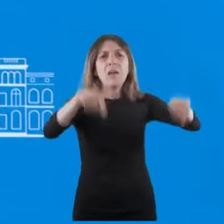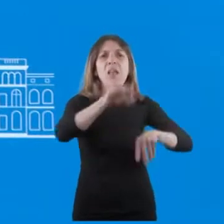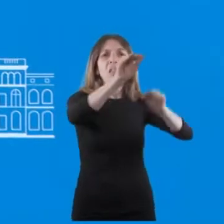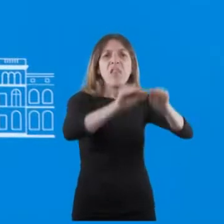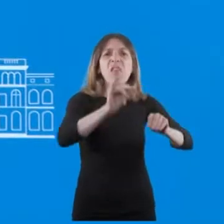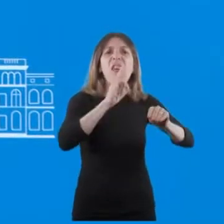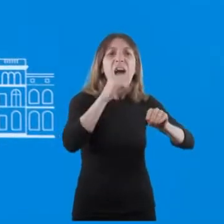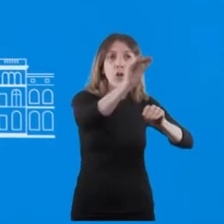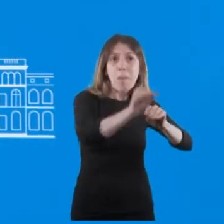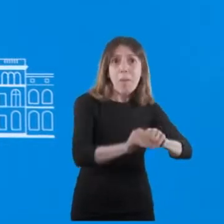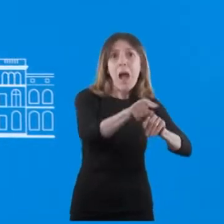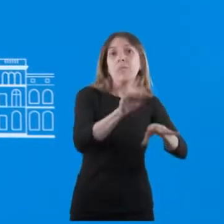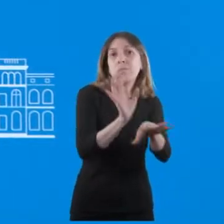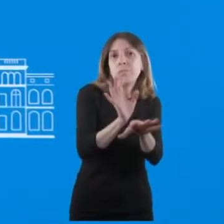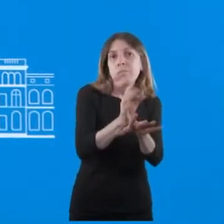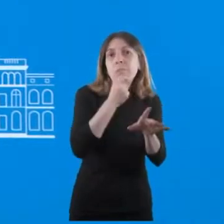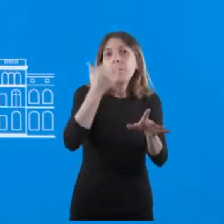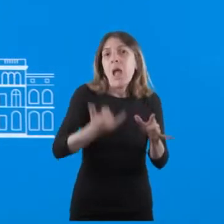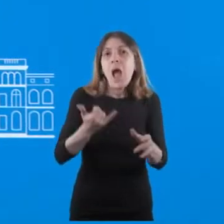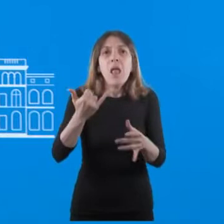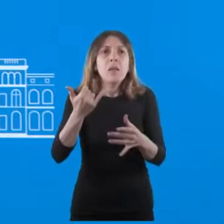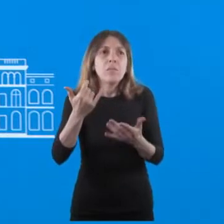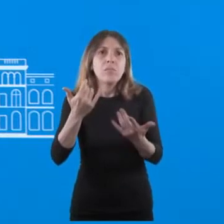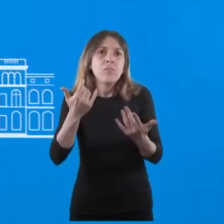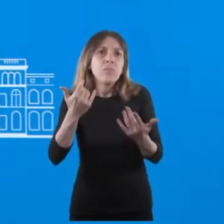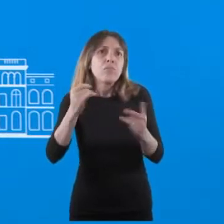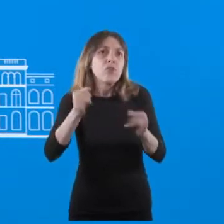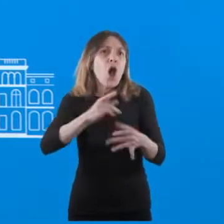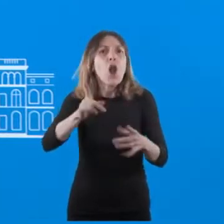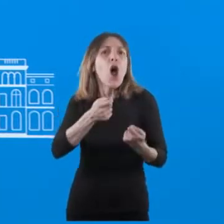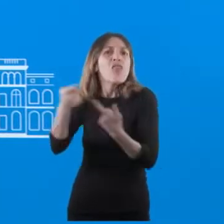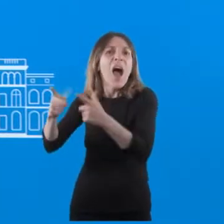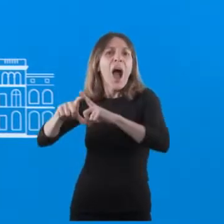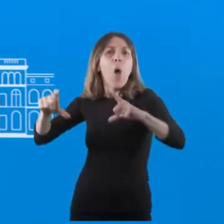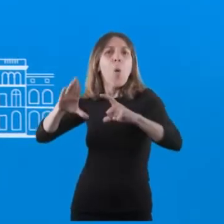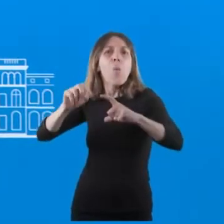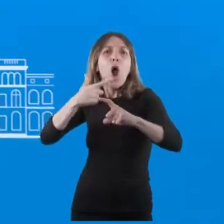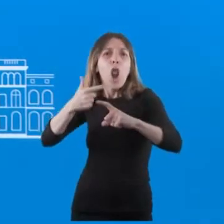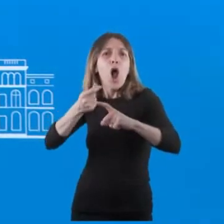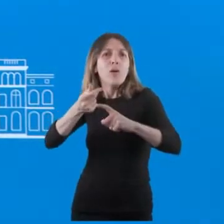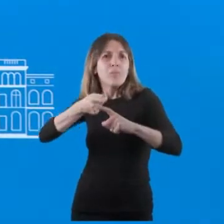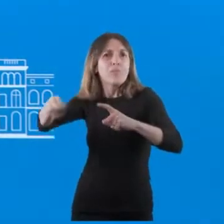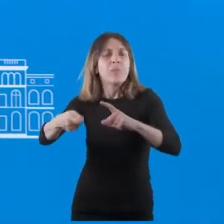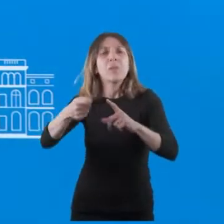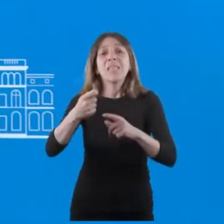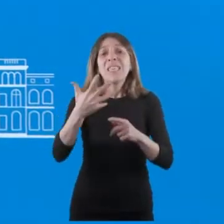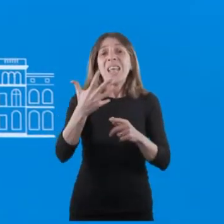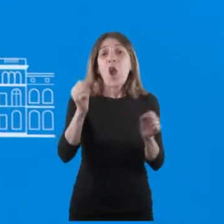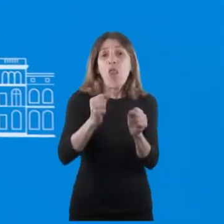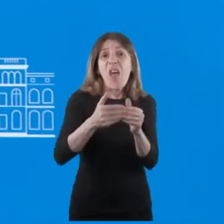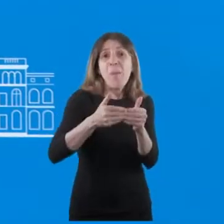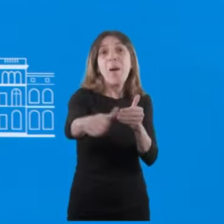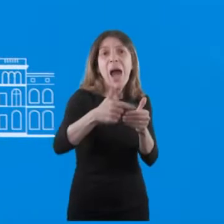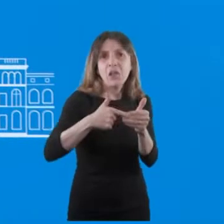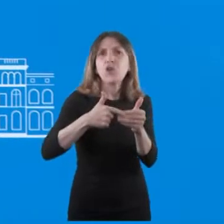son quienes tienen o no que recibir refuerzo del ingreso, a partir del 5 de mayo van a